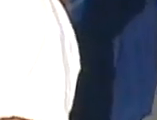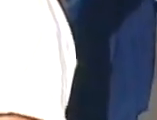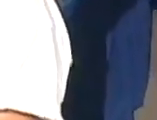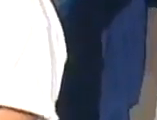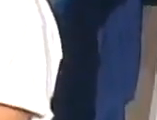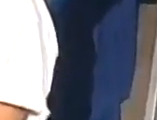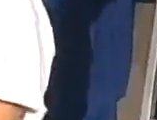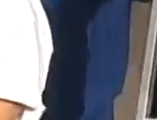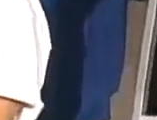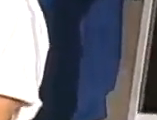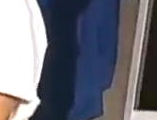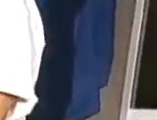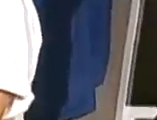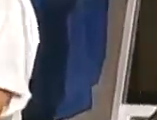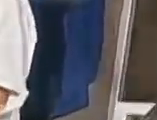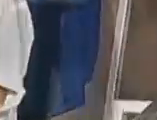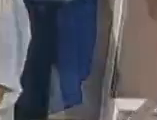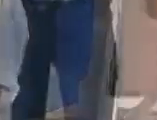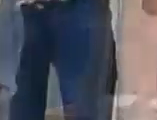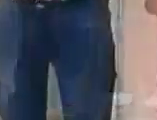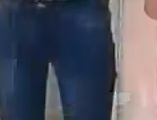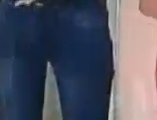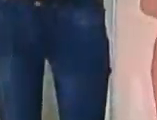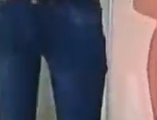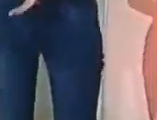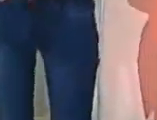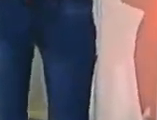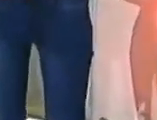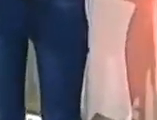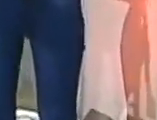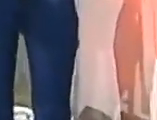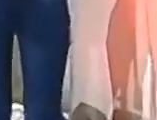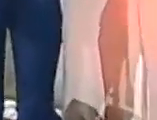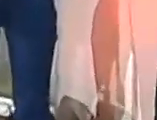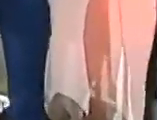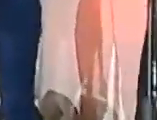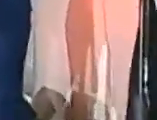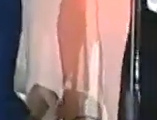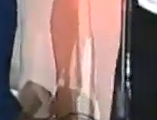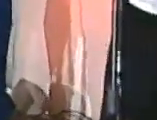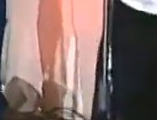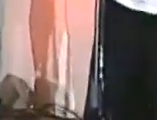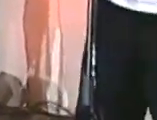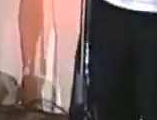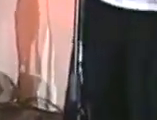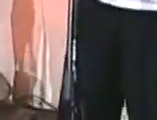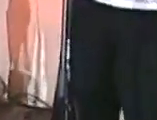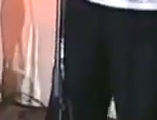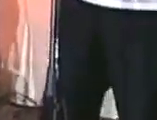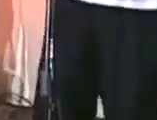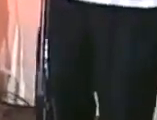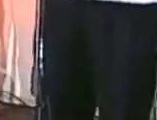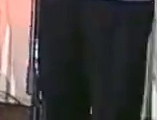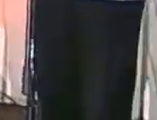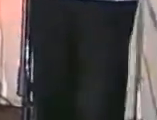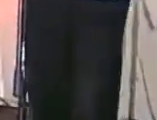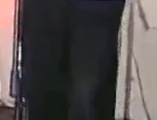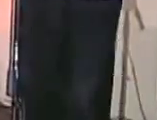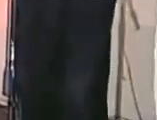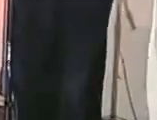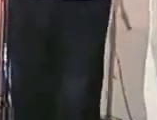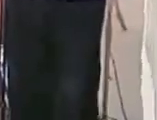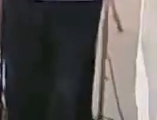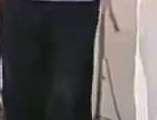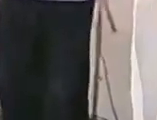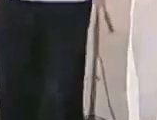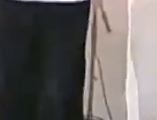goa ahí lo lo lo hoy esa mañana en el monte estaba llorando la goa que una culana se